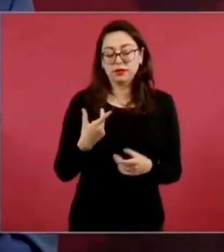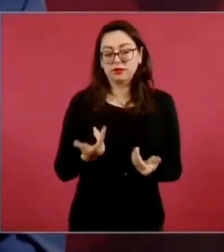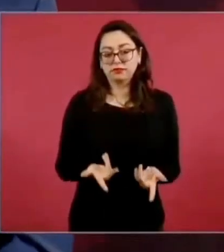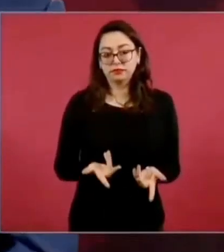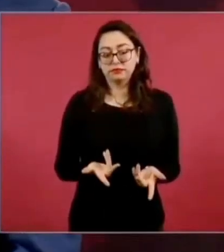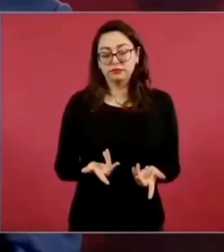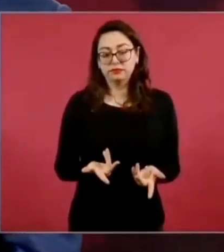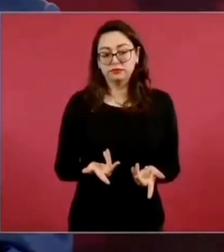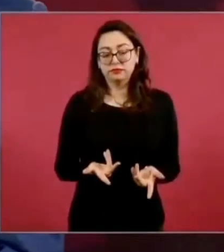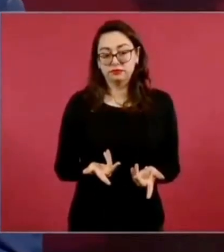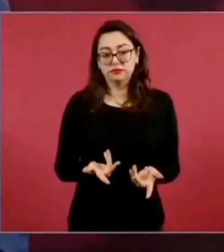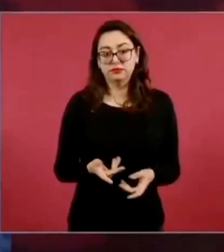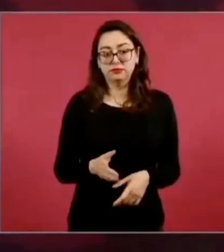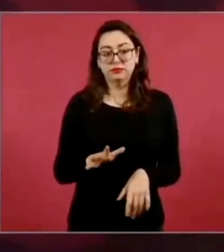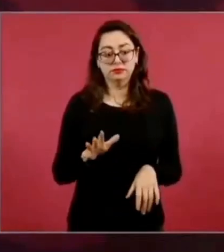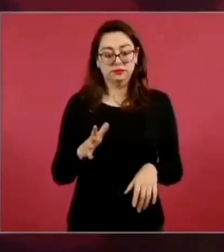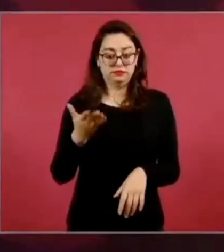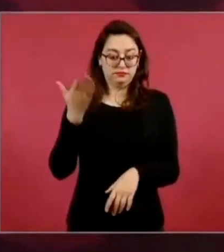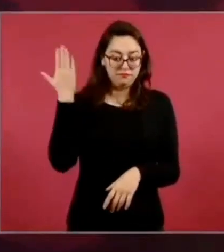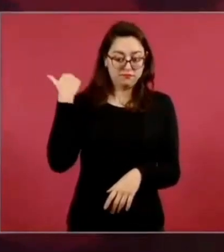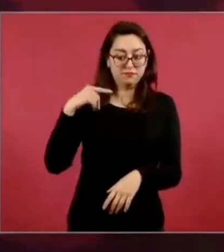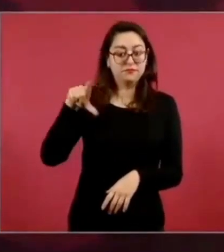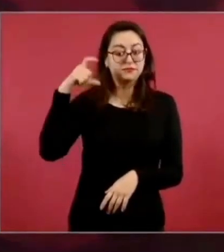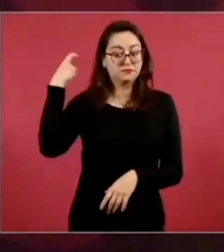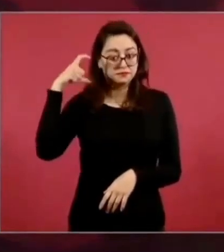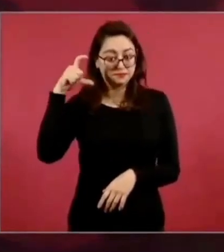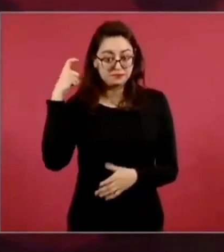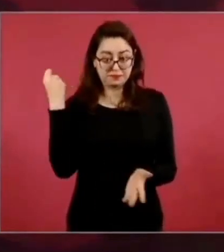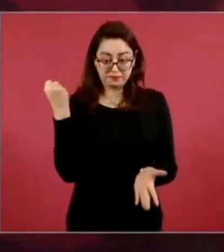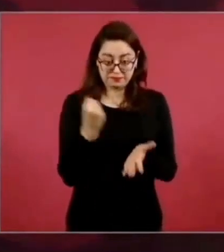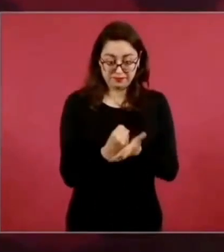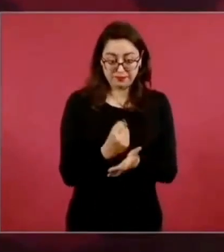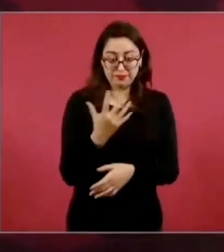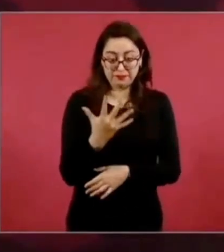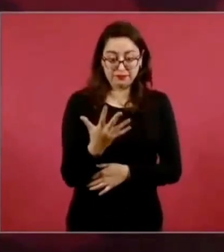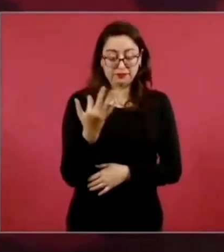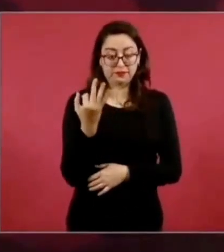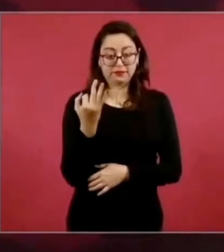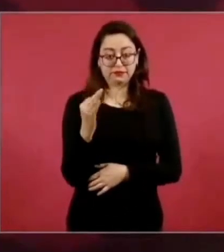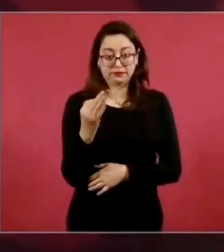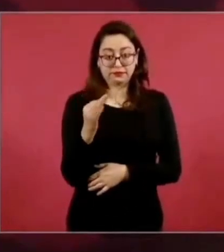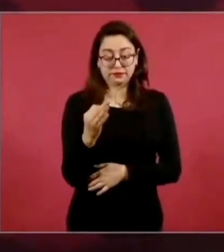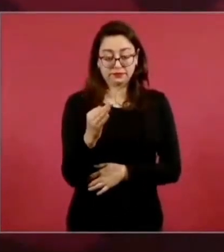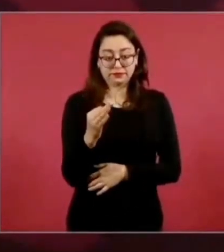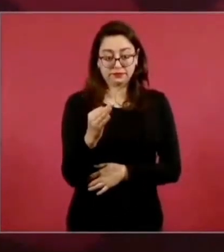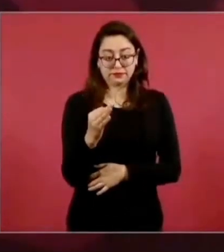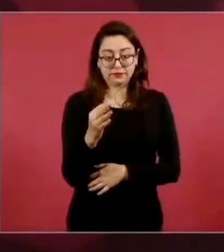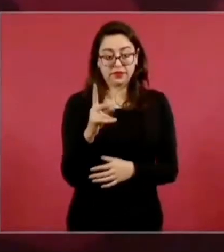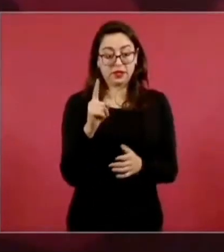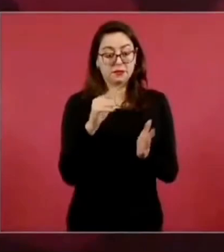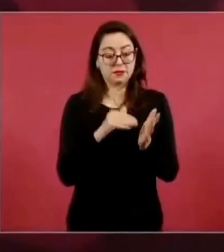aprueba en Querétaro el 5 de febrero de 1917